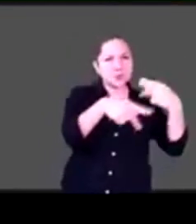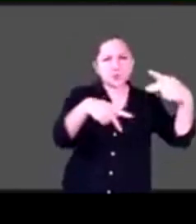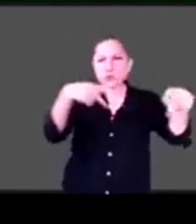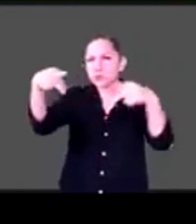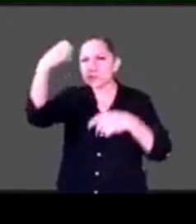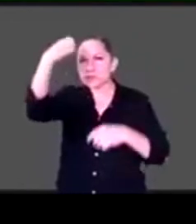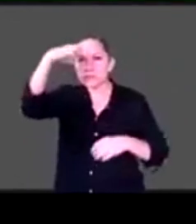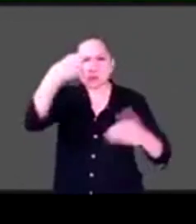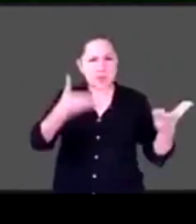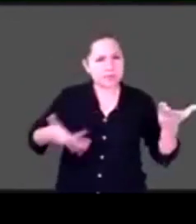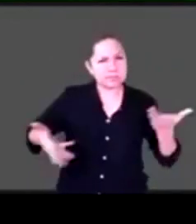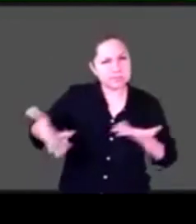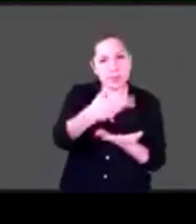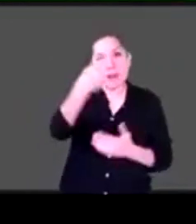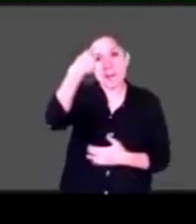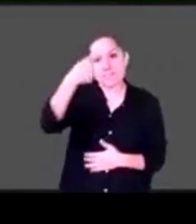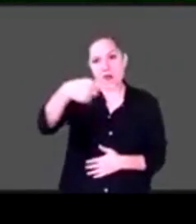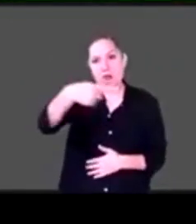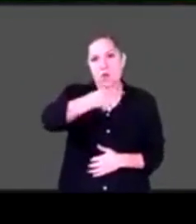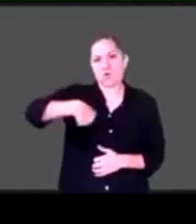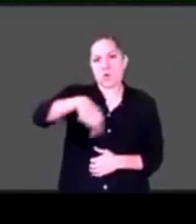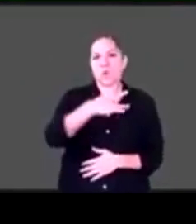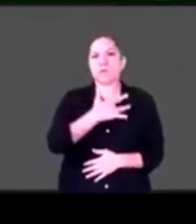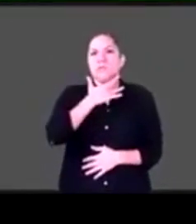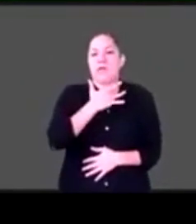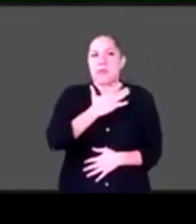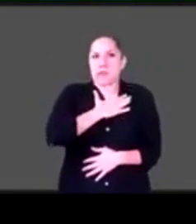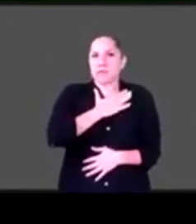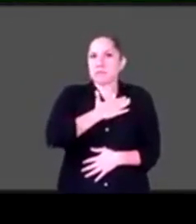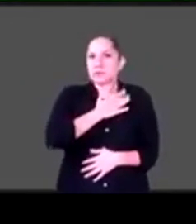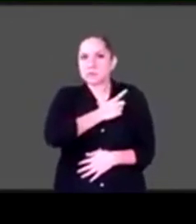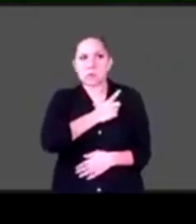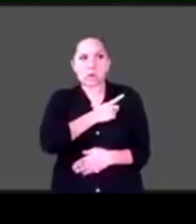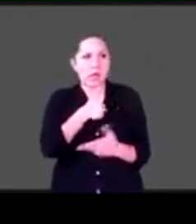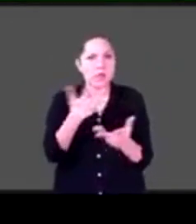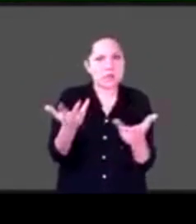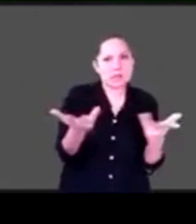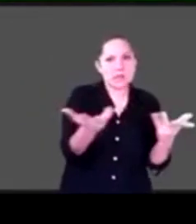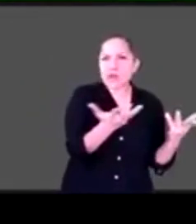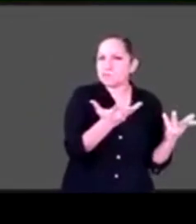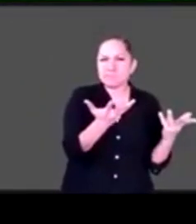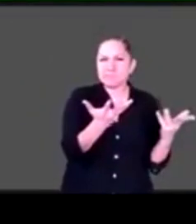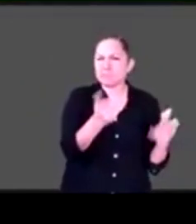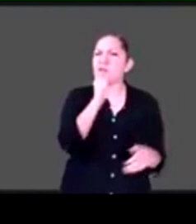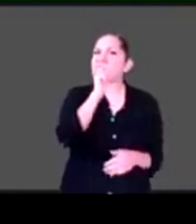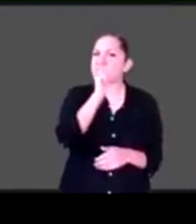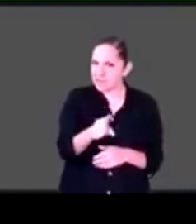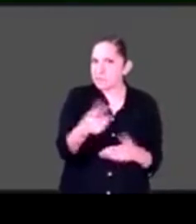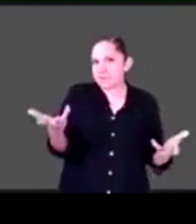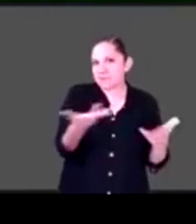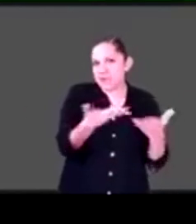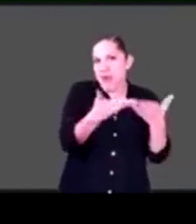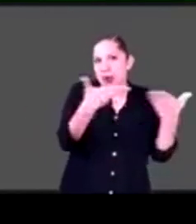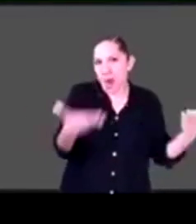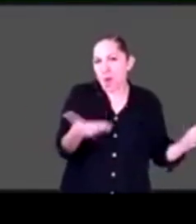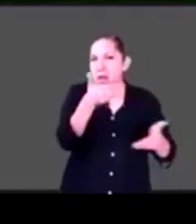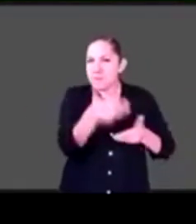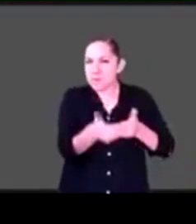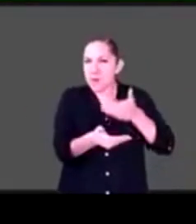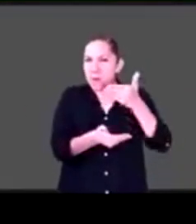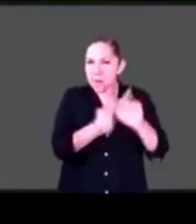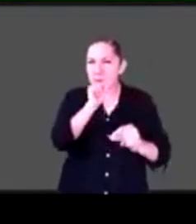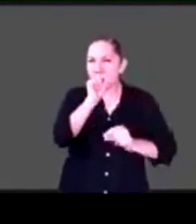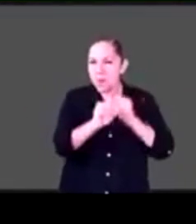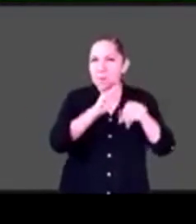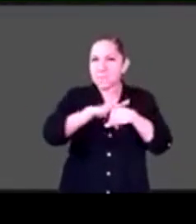y para ejercitar, por qué no, ese músculo que creo que se está empezando a desarrollar ahora, que es la empatía. Nos acompañan